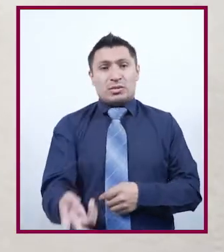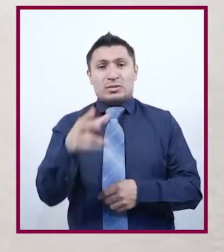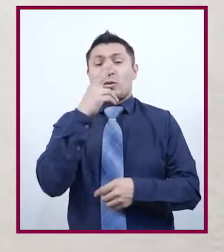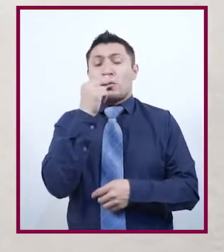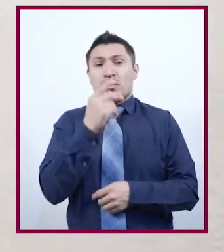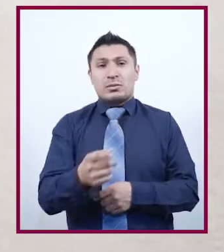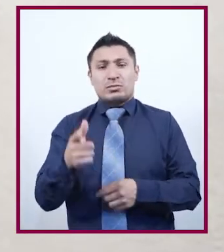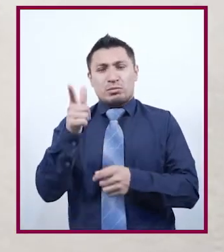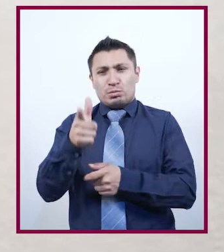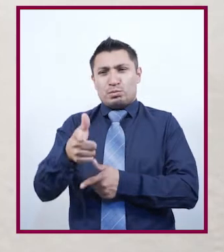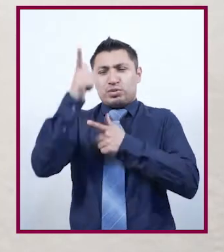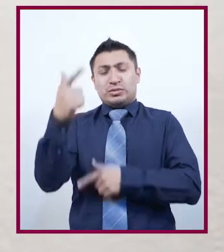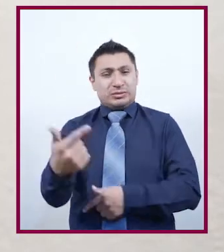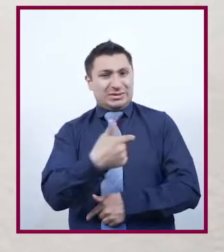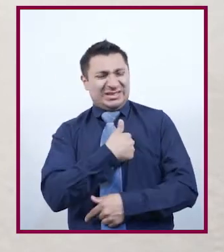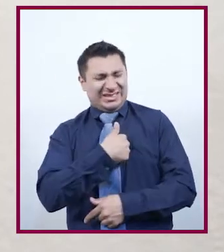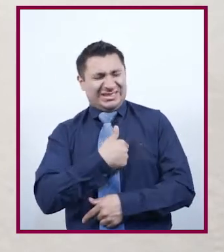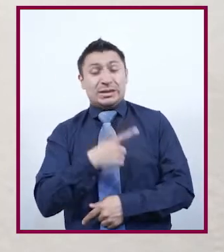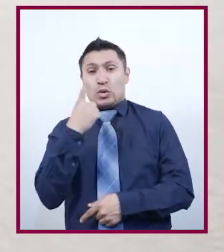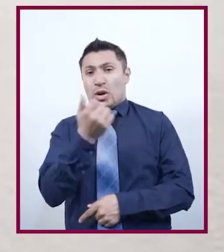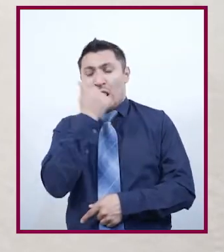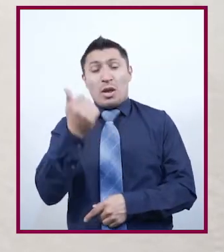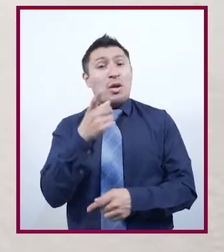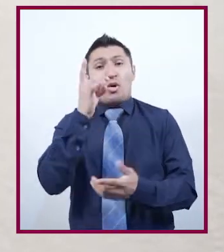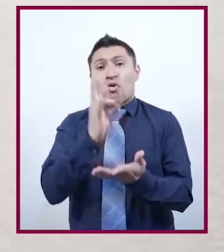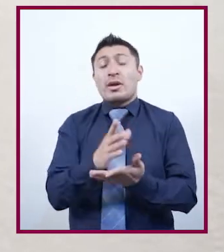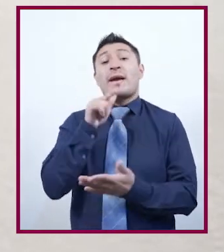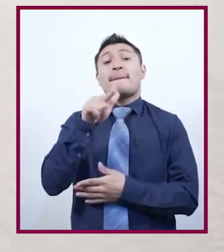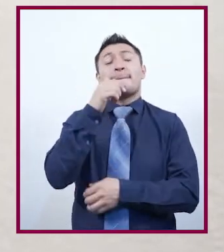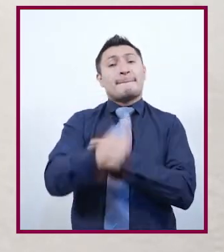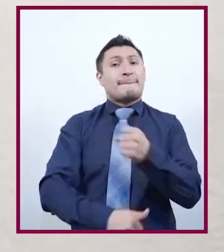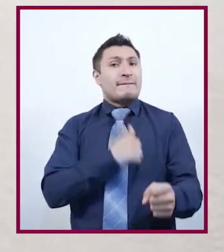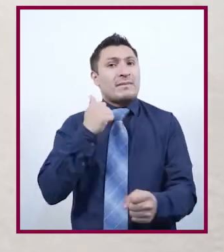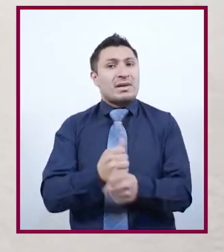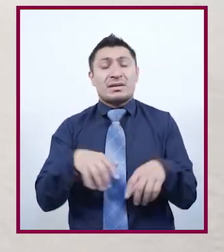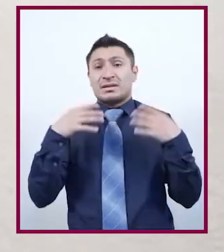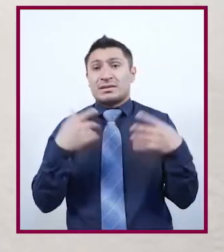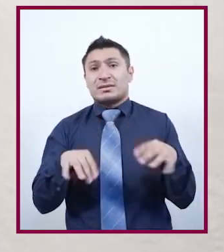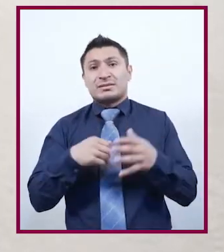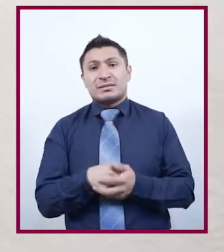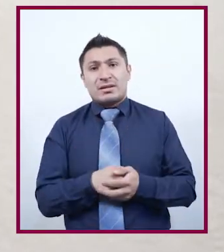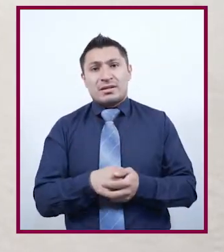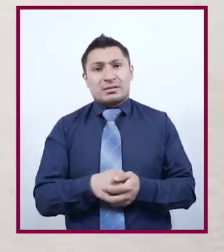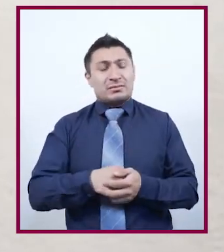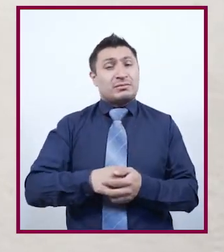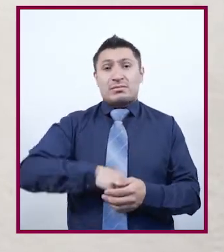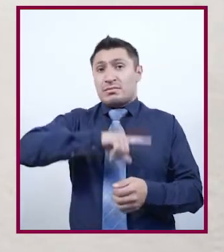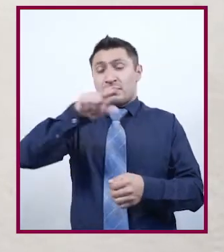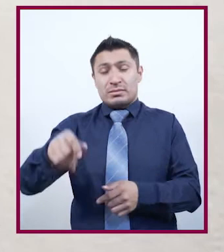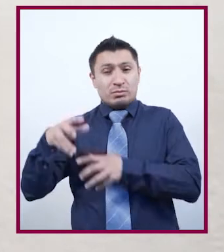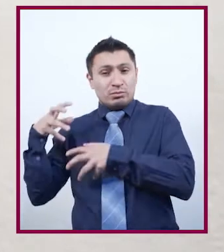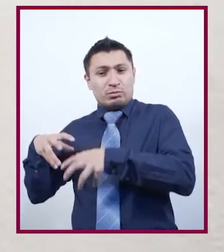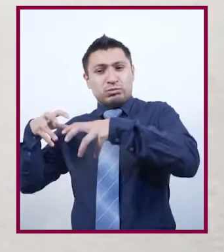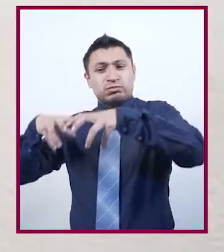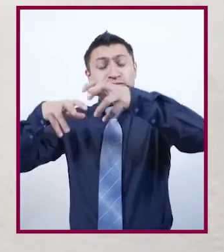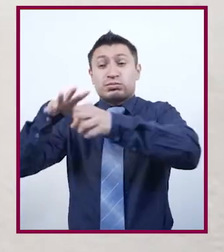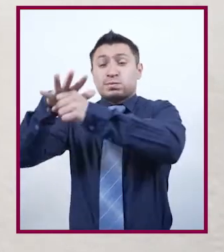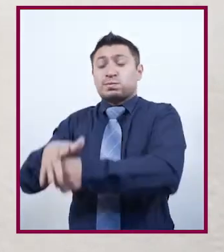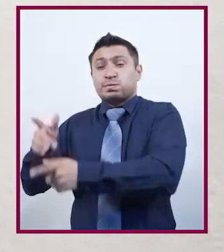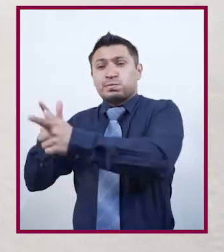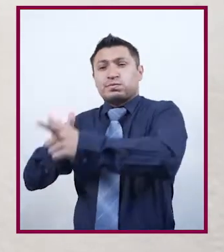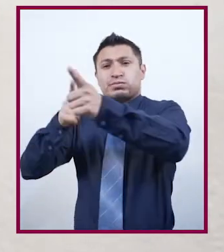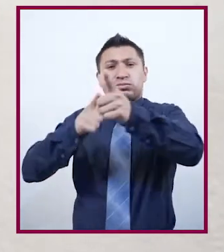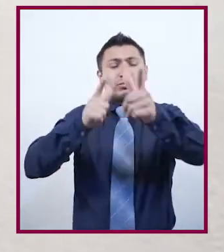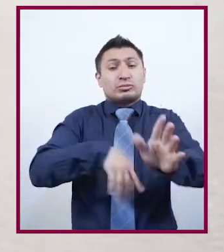comandante mató de un disparo en el pecho a un estudiante que tan solo tenía 17 años de edad. Las siguientes protestas fueron reprimidas con